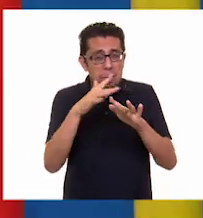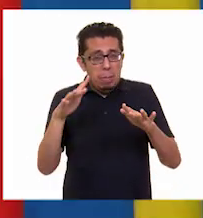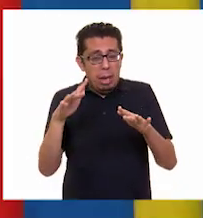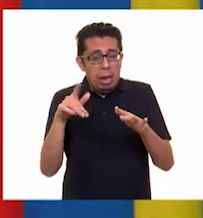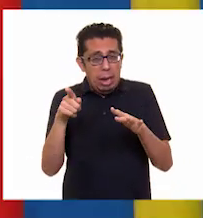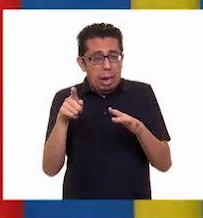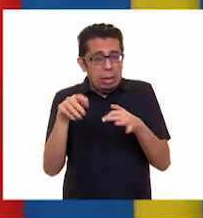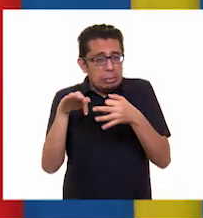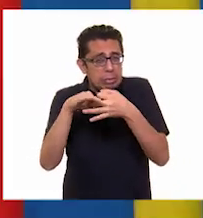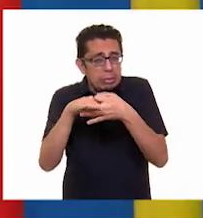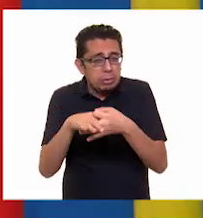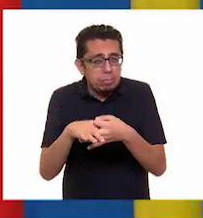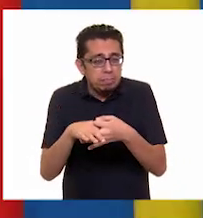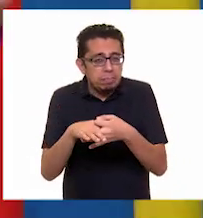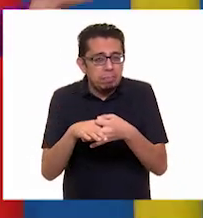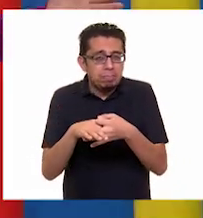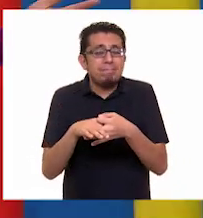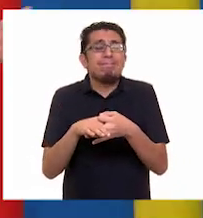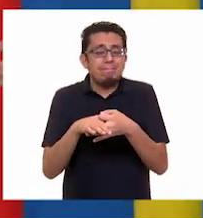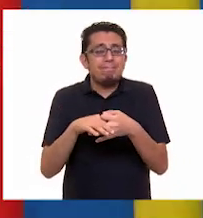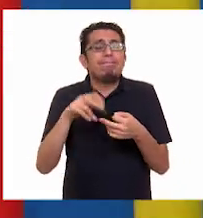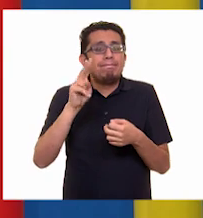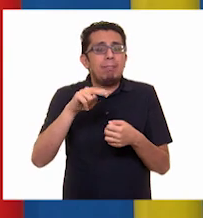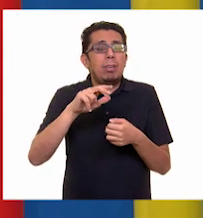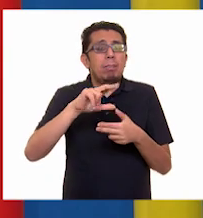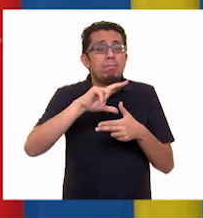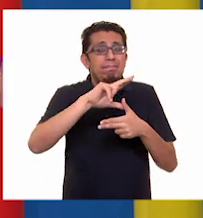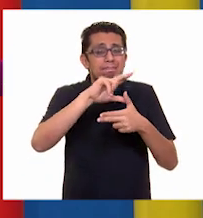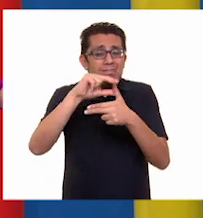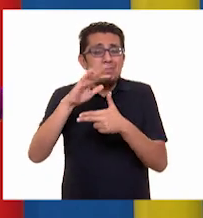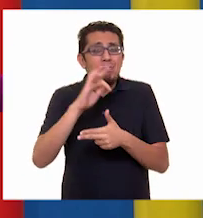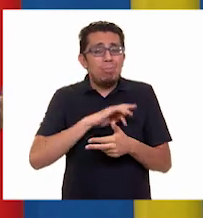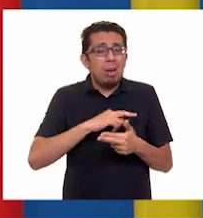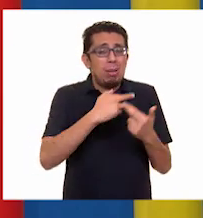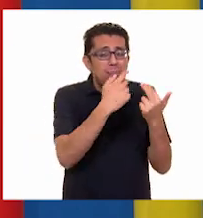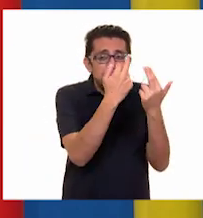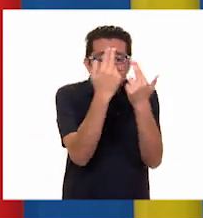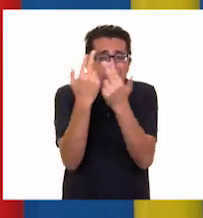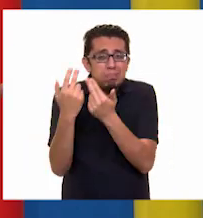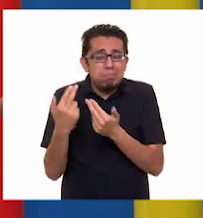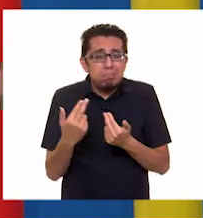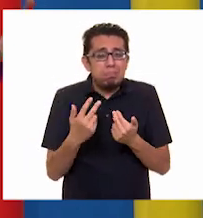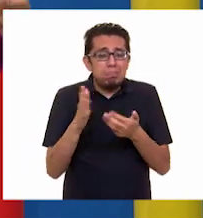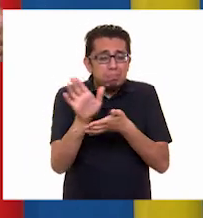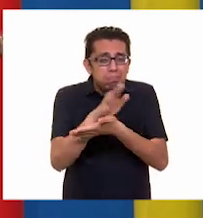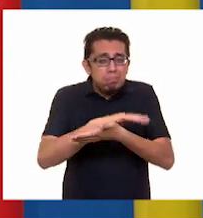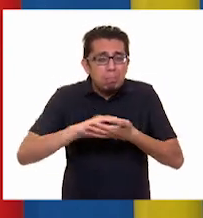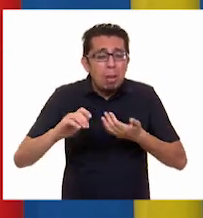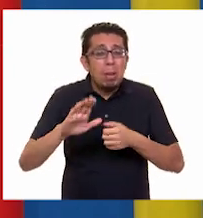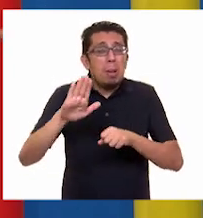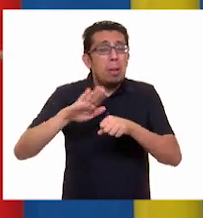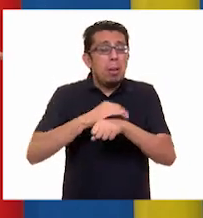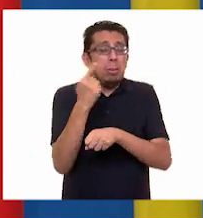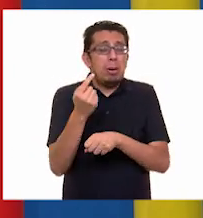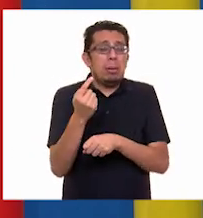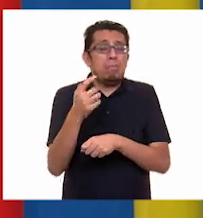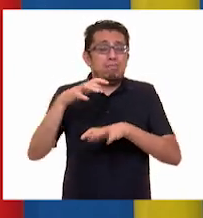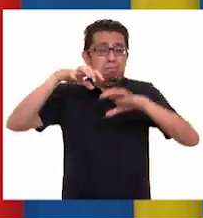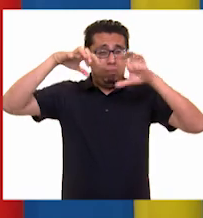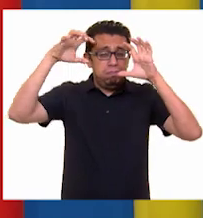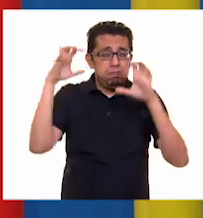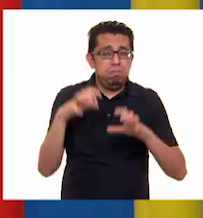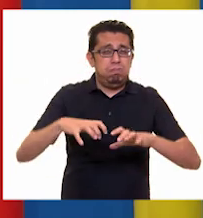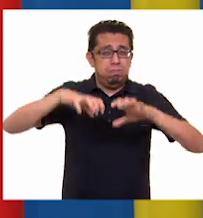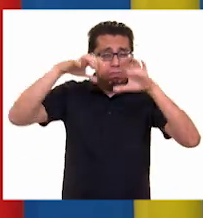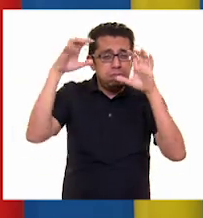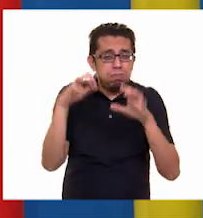Los huracanes pueden llegar a producir grandes destrozos en las áreas costeras debido a la cantidad de lluvia que generan y a